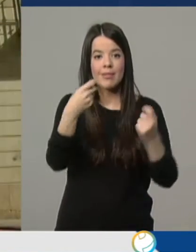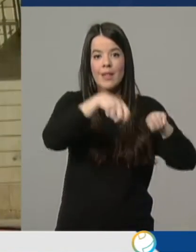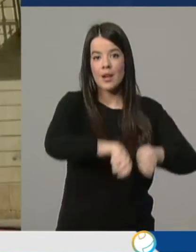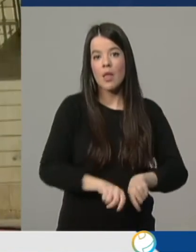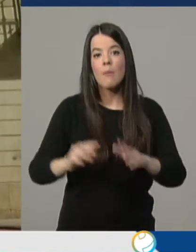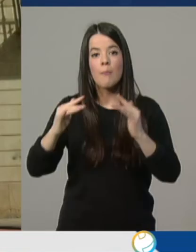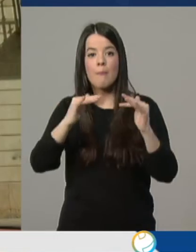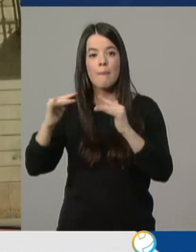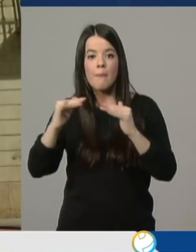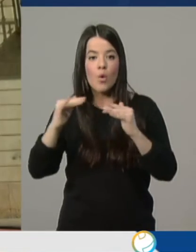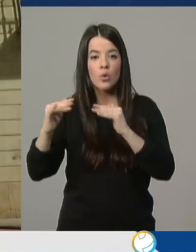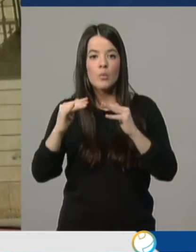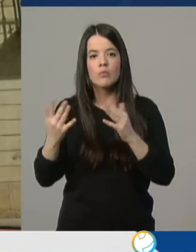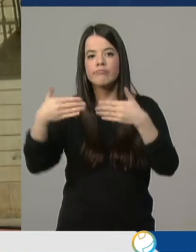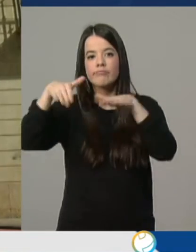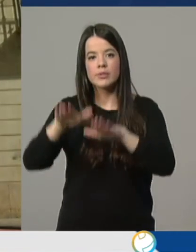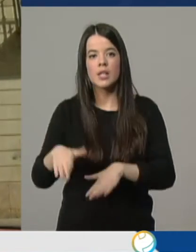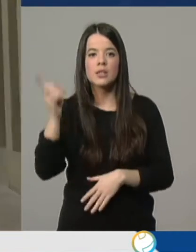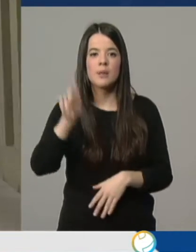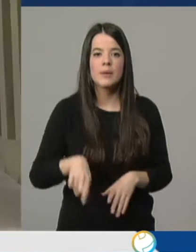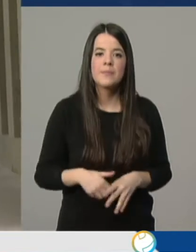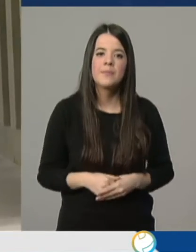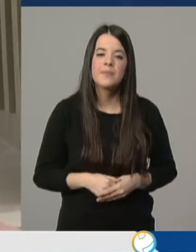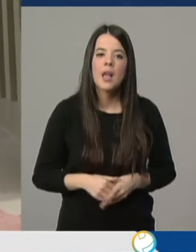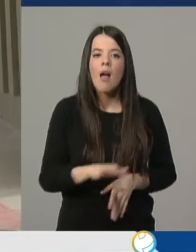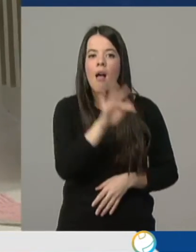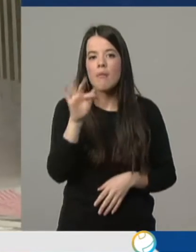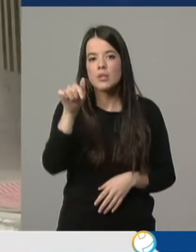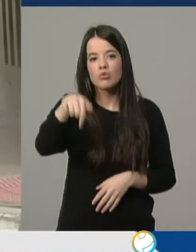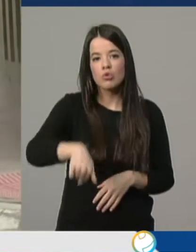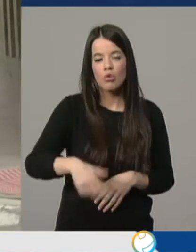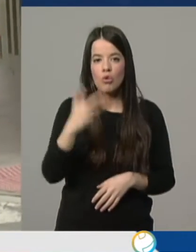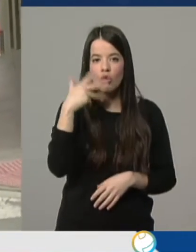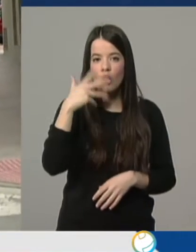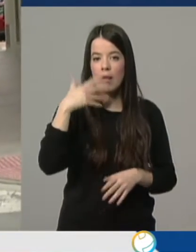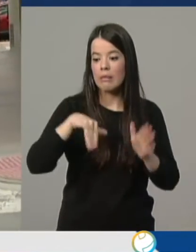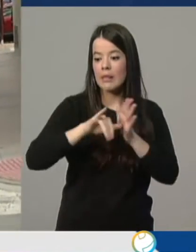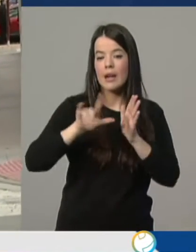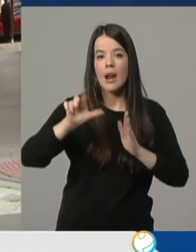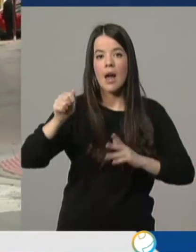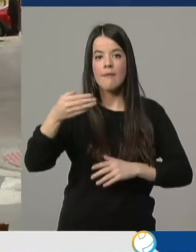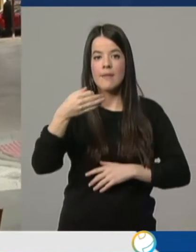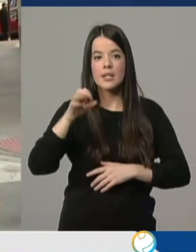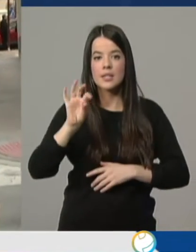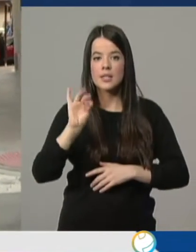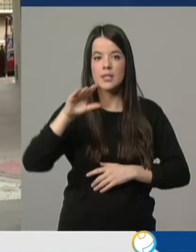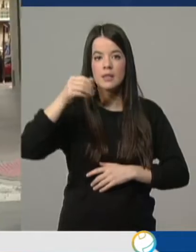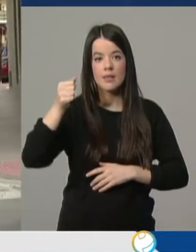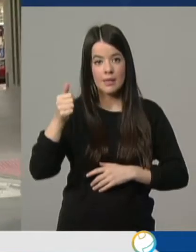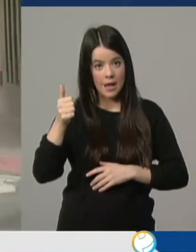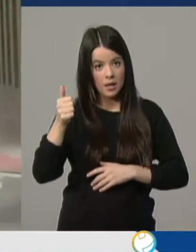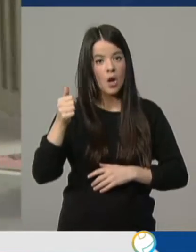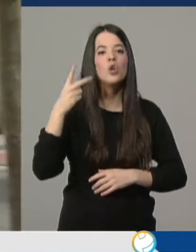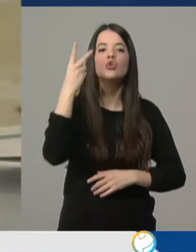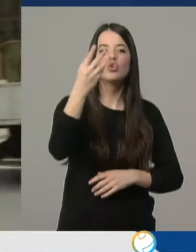partidos de fútbol previstos en el mazo. Además, hoy hemos conocido que en la localidad cercana de La Bastida... ...se han cerrado dos colegios a los que